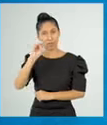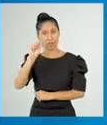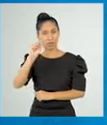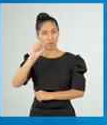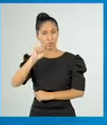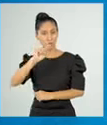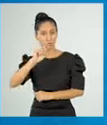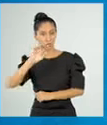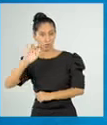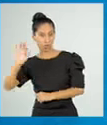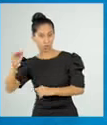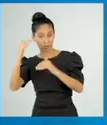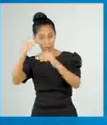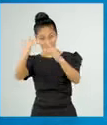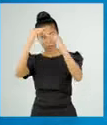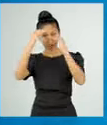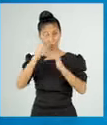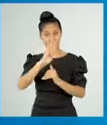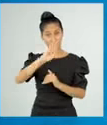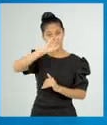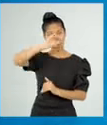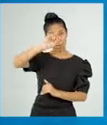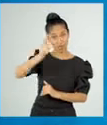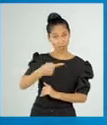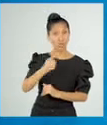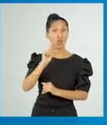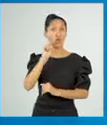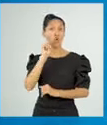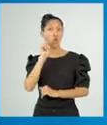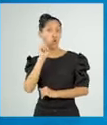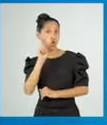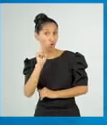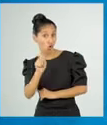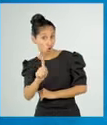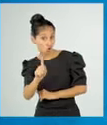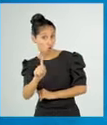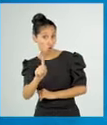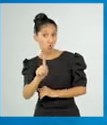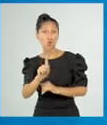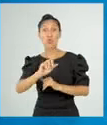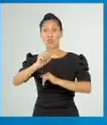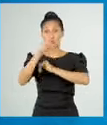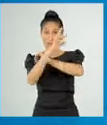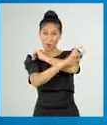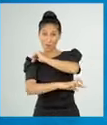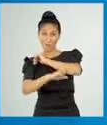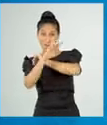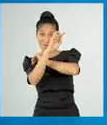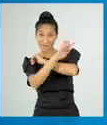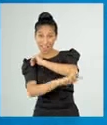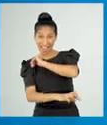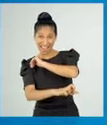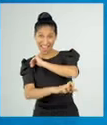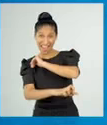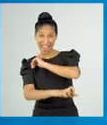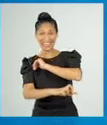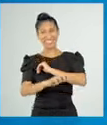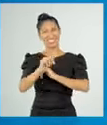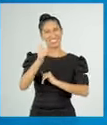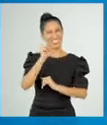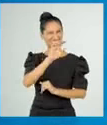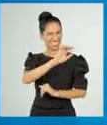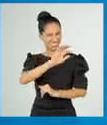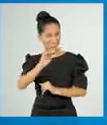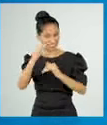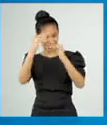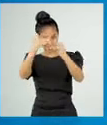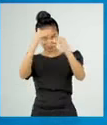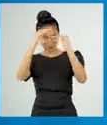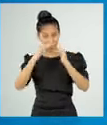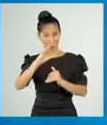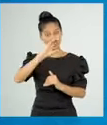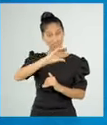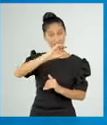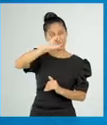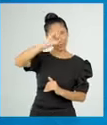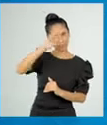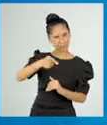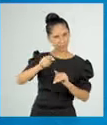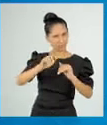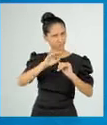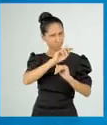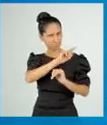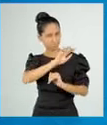argentino. C. Un autoblog. D. Un automovilista.